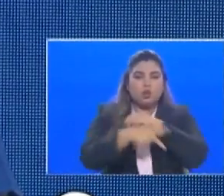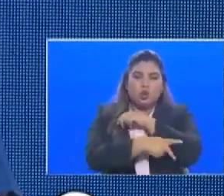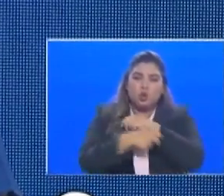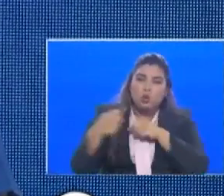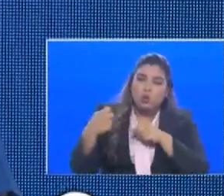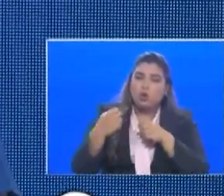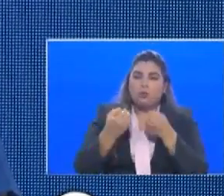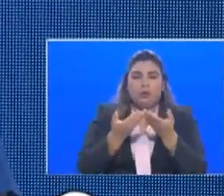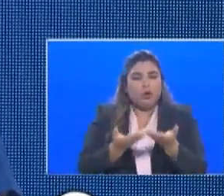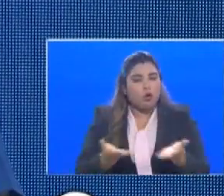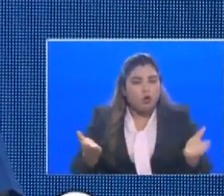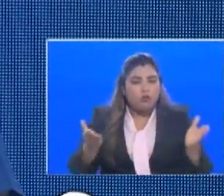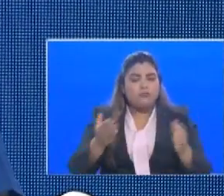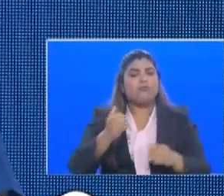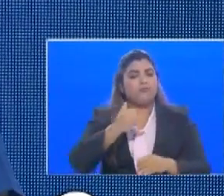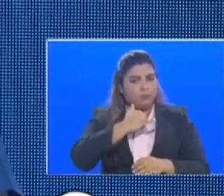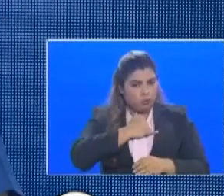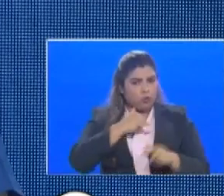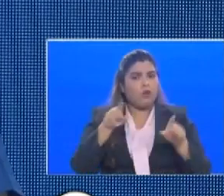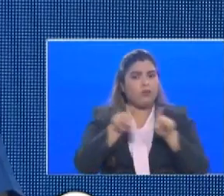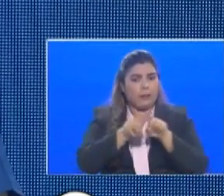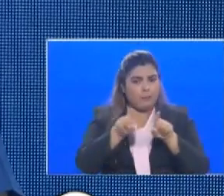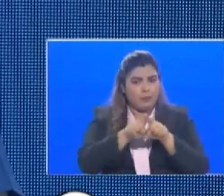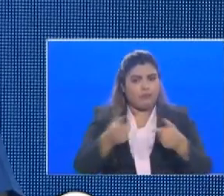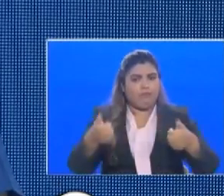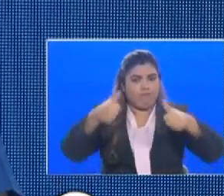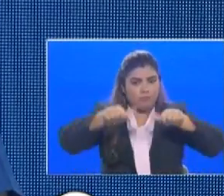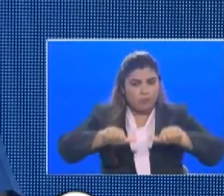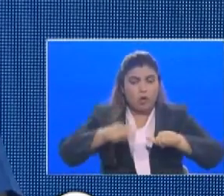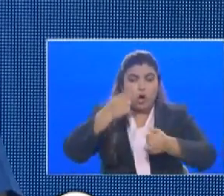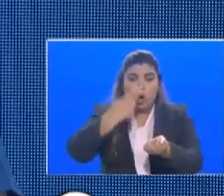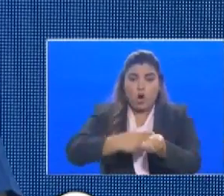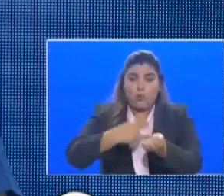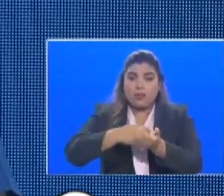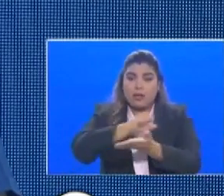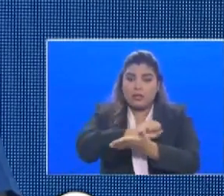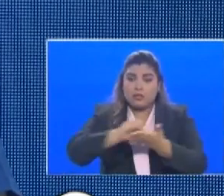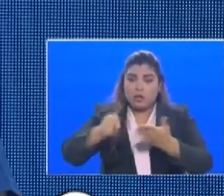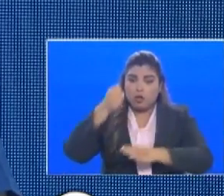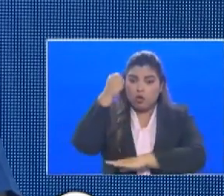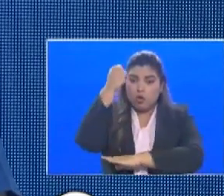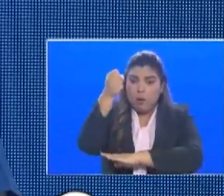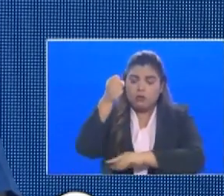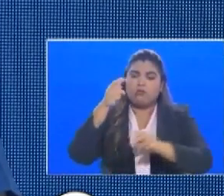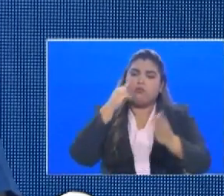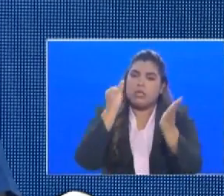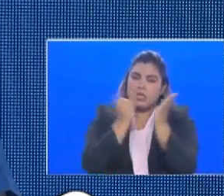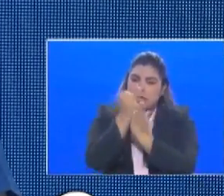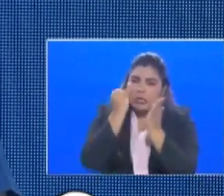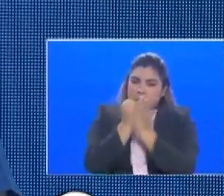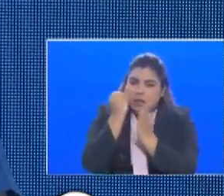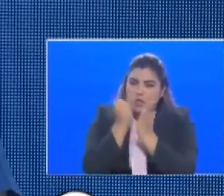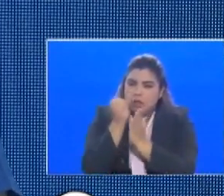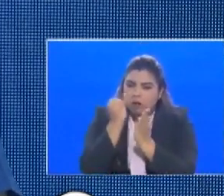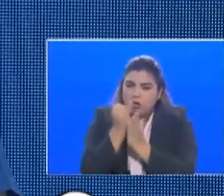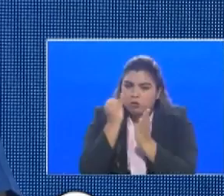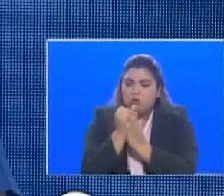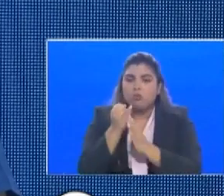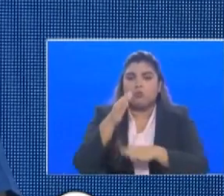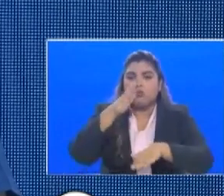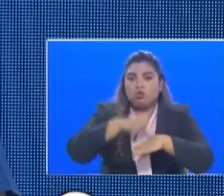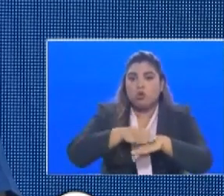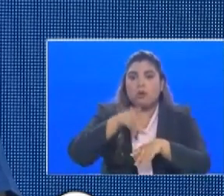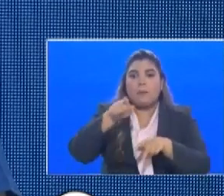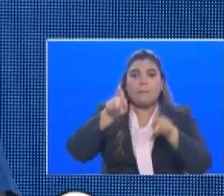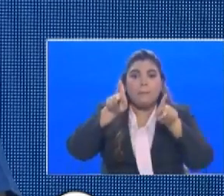robo y bueno me sumo a que en el santo tomás también se va a hacer la investigación administrativa de la pérdida de esos recursos